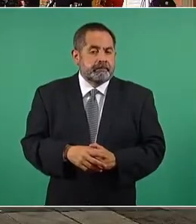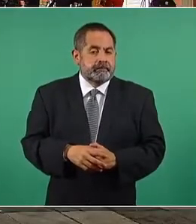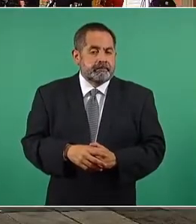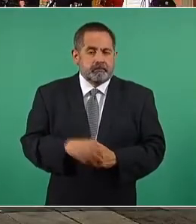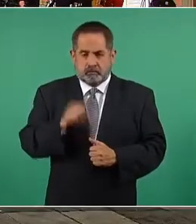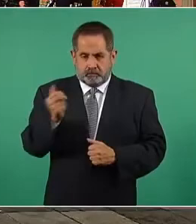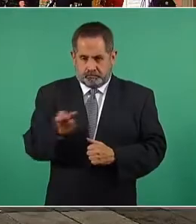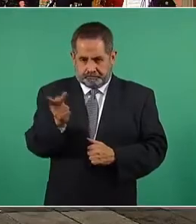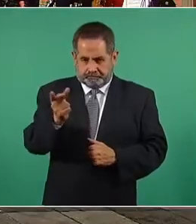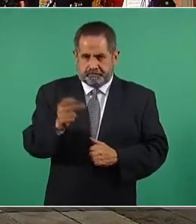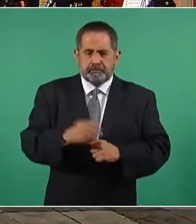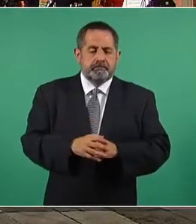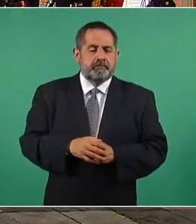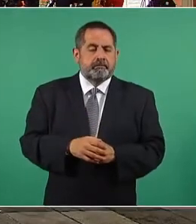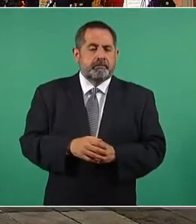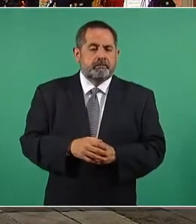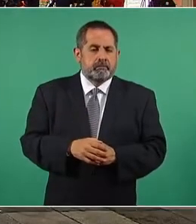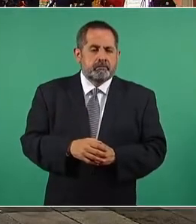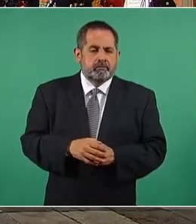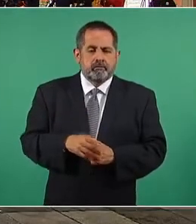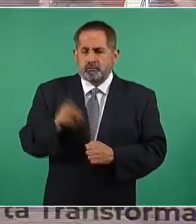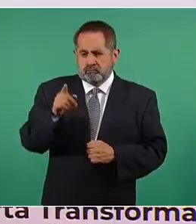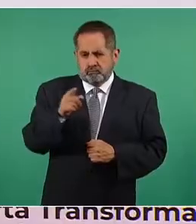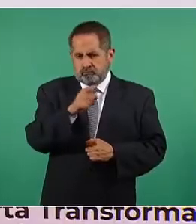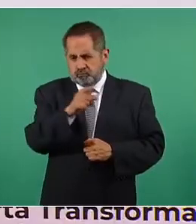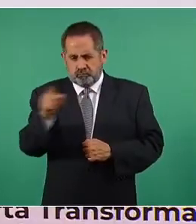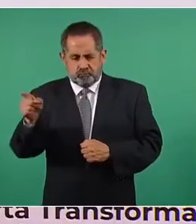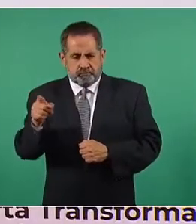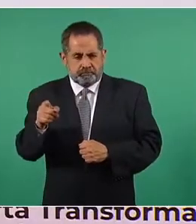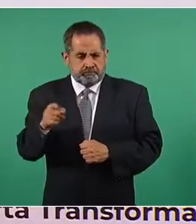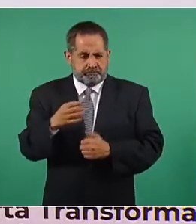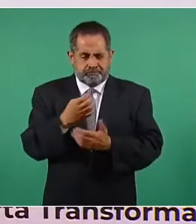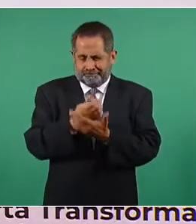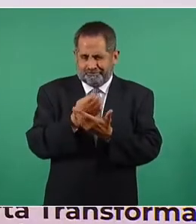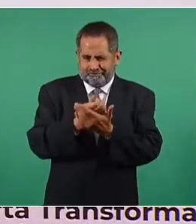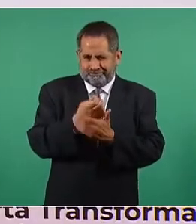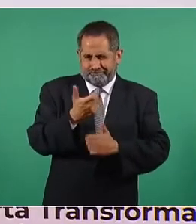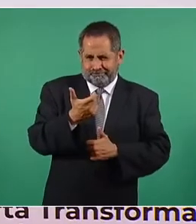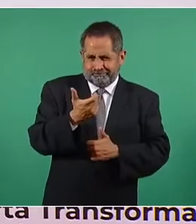Otra, ¿cómo cree que se da su situación económica